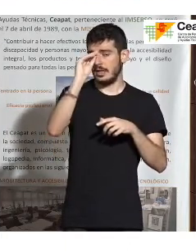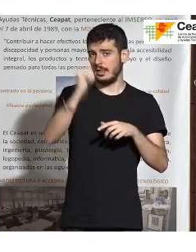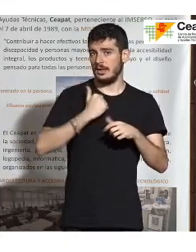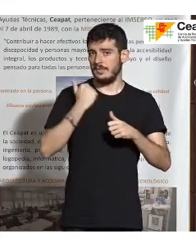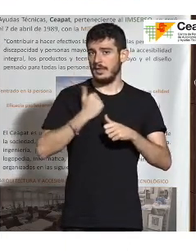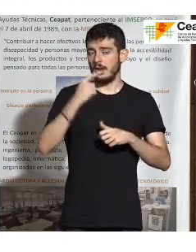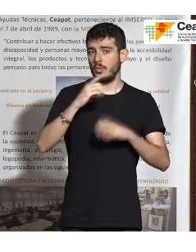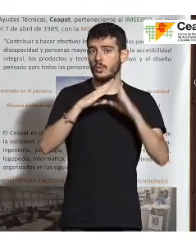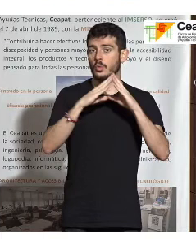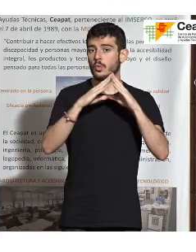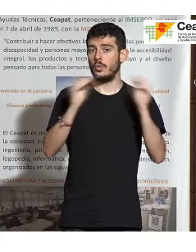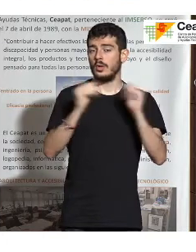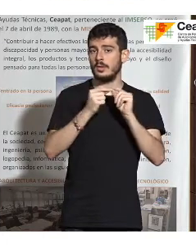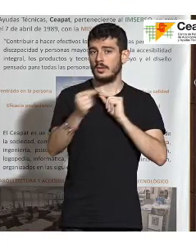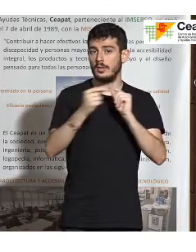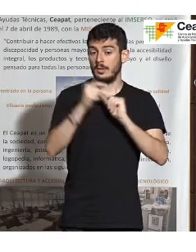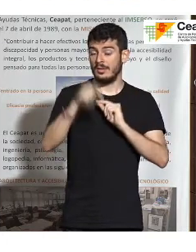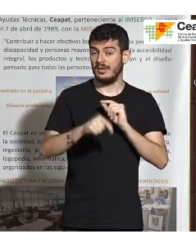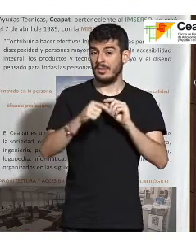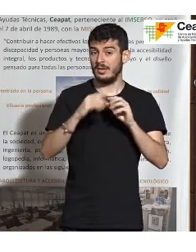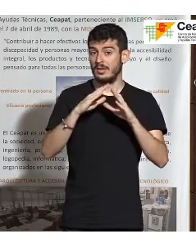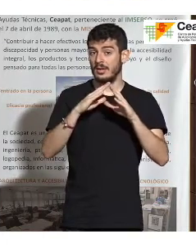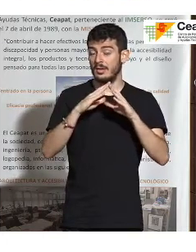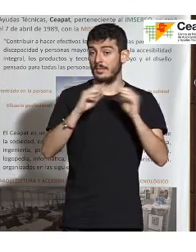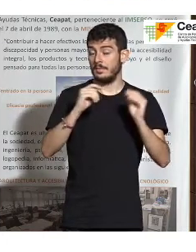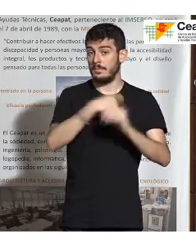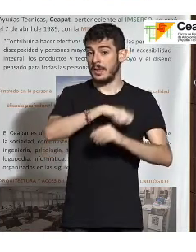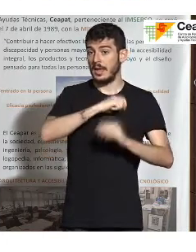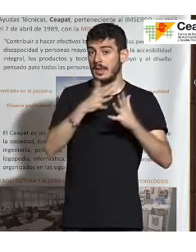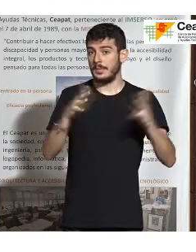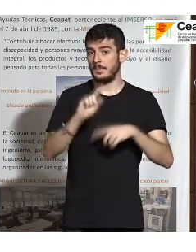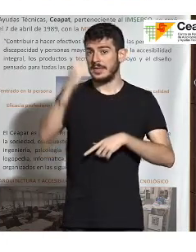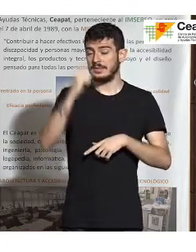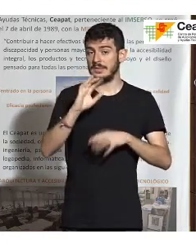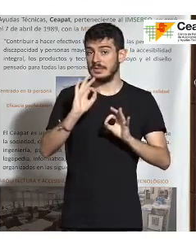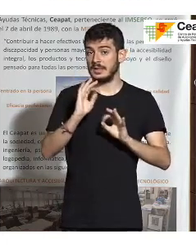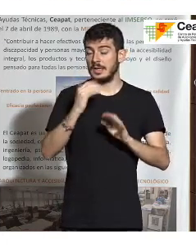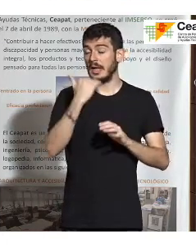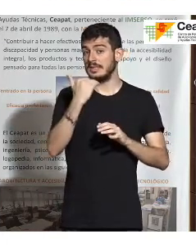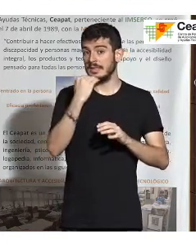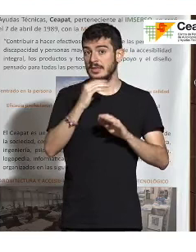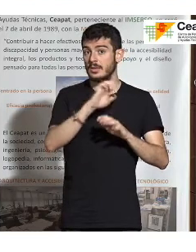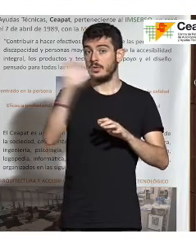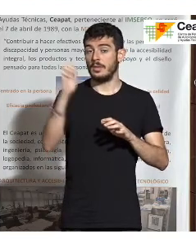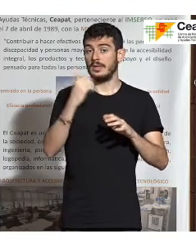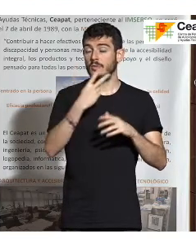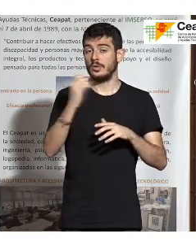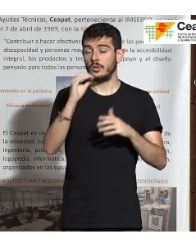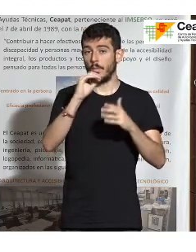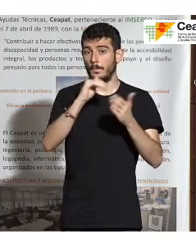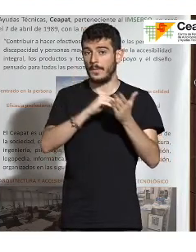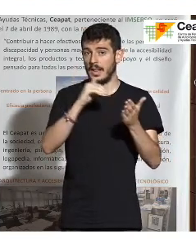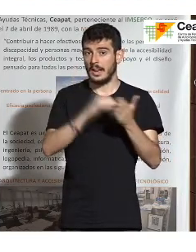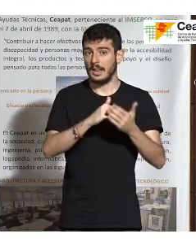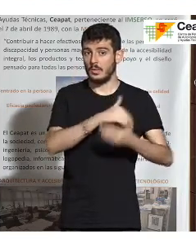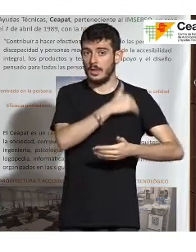universidad más grande de España y casi de Europa, porque tiene más de 200.000 estudiantes que justo estos días están haciendo